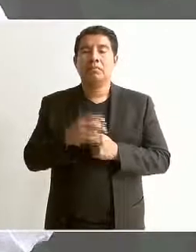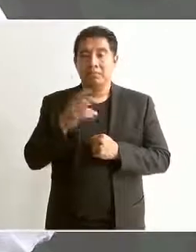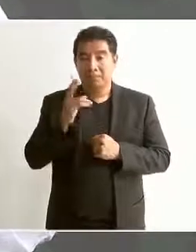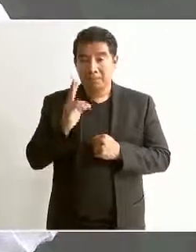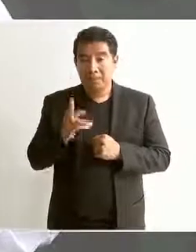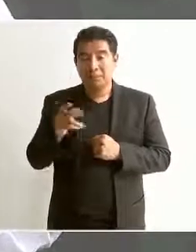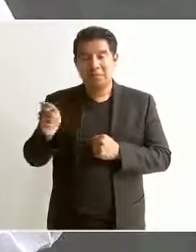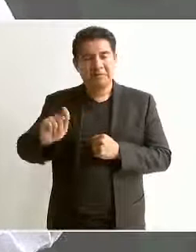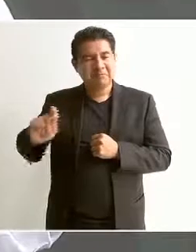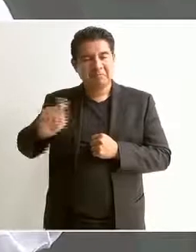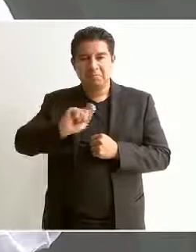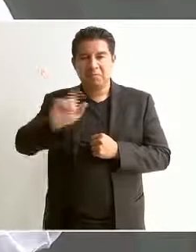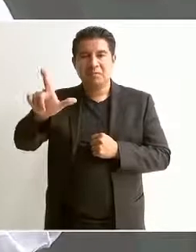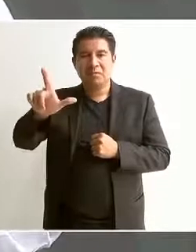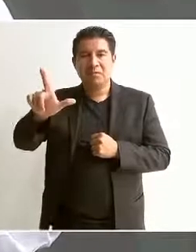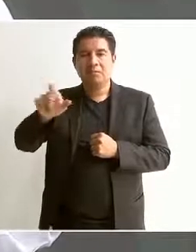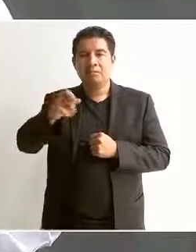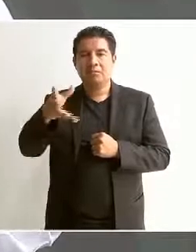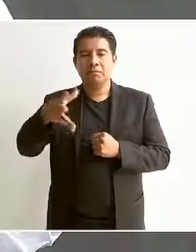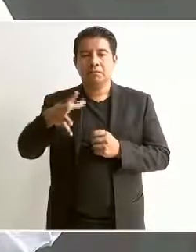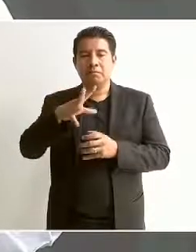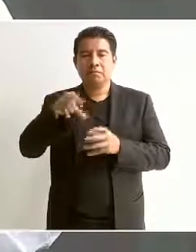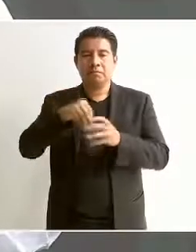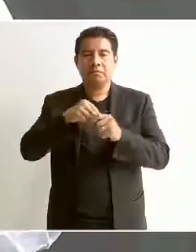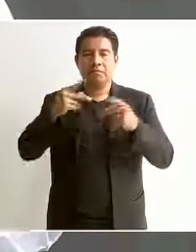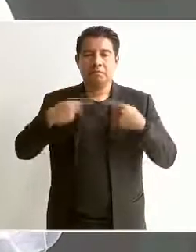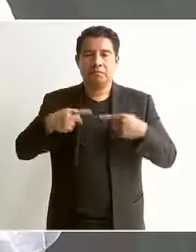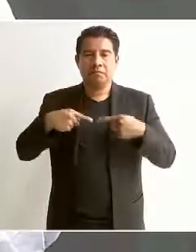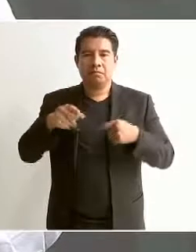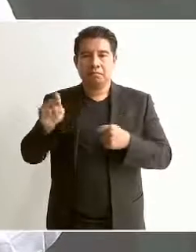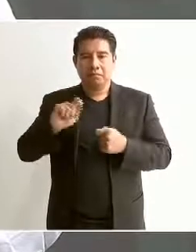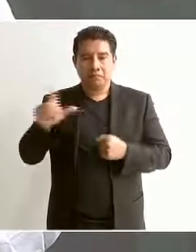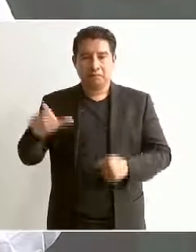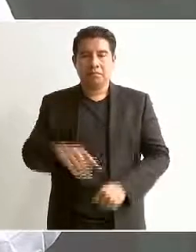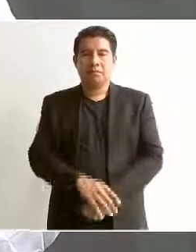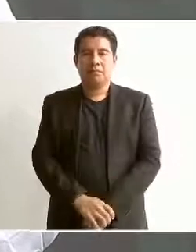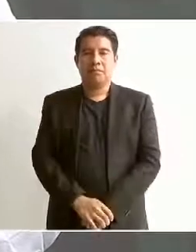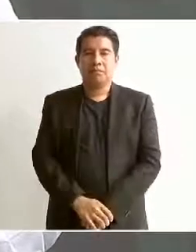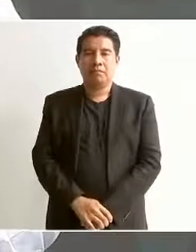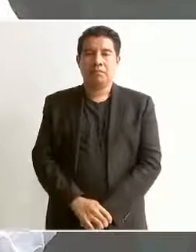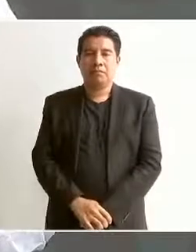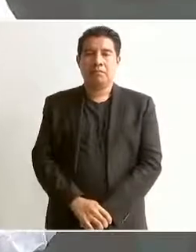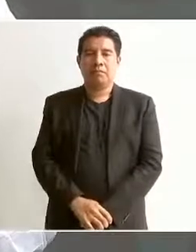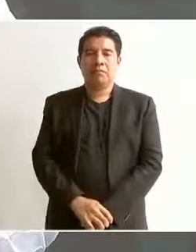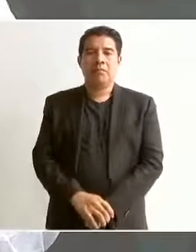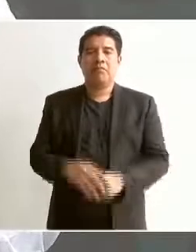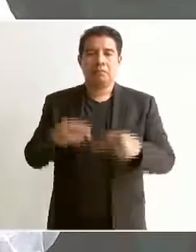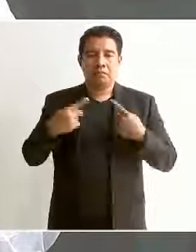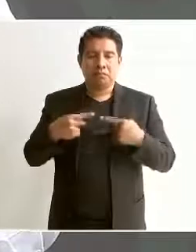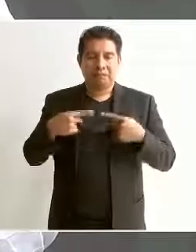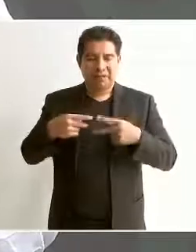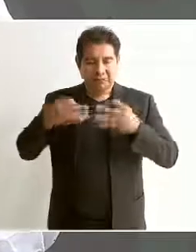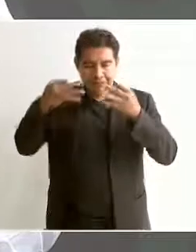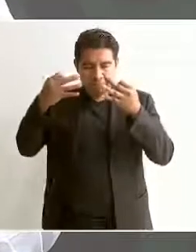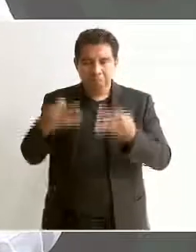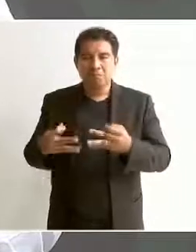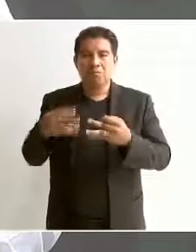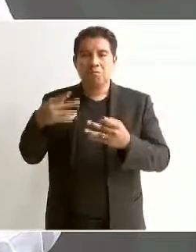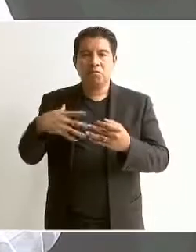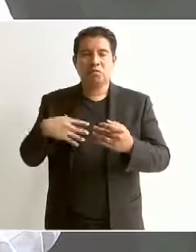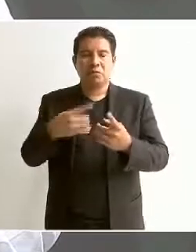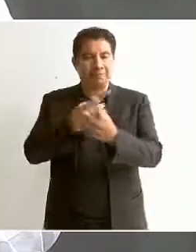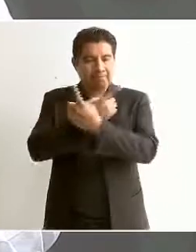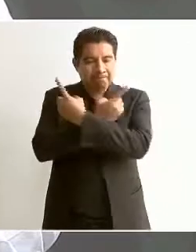profesionalismo de los integrantes de la Guardia Nacional, elementos bien formados, disciplinados,